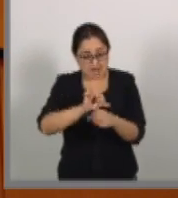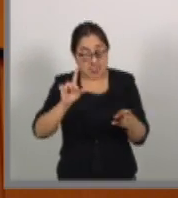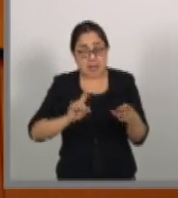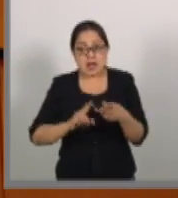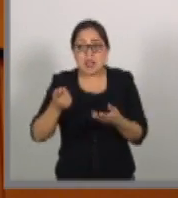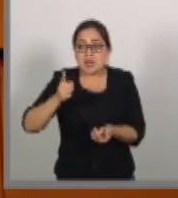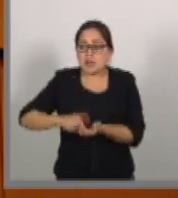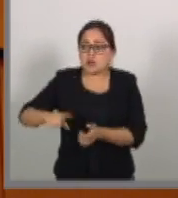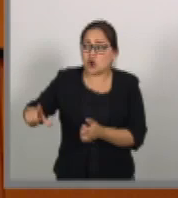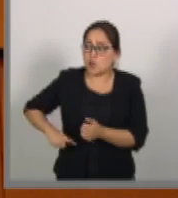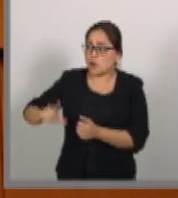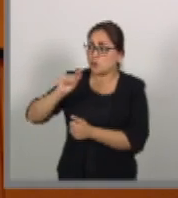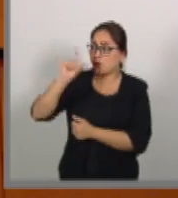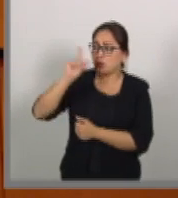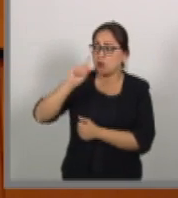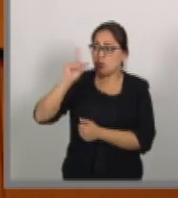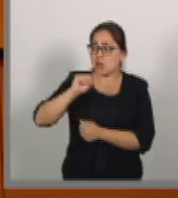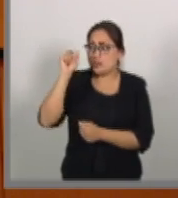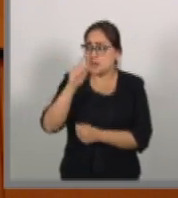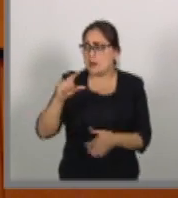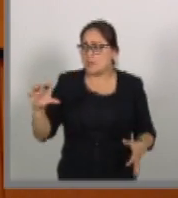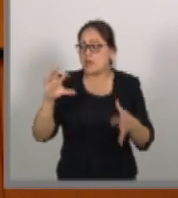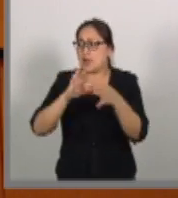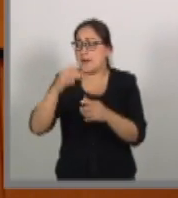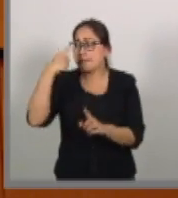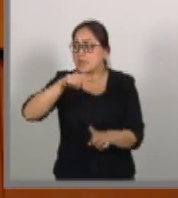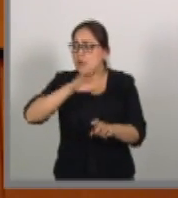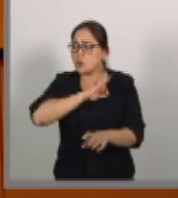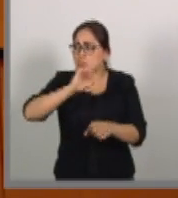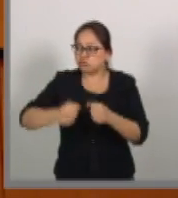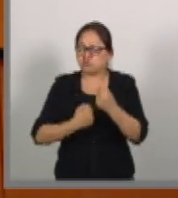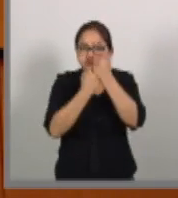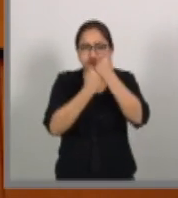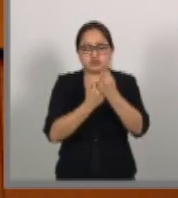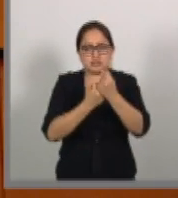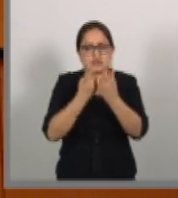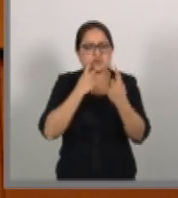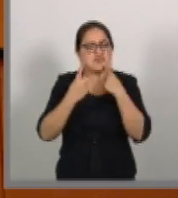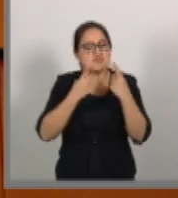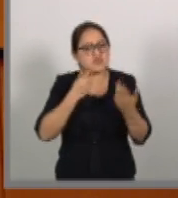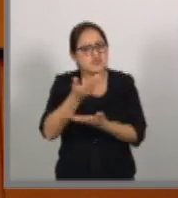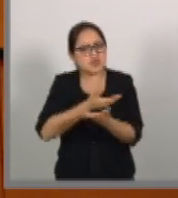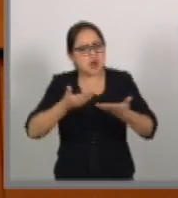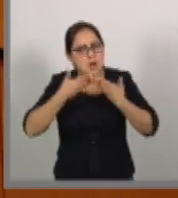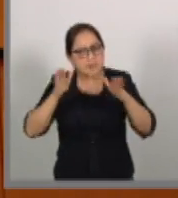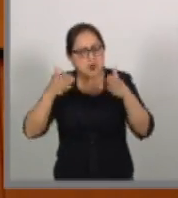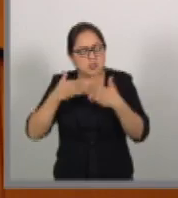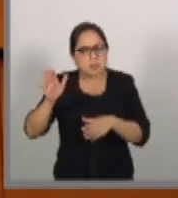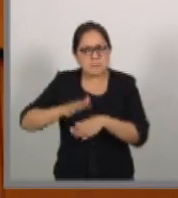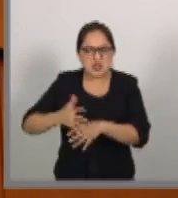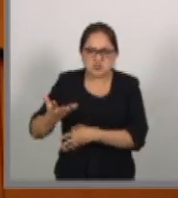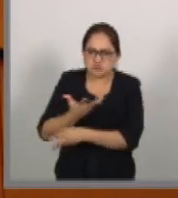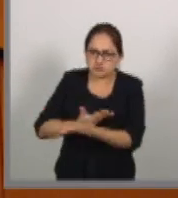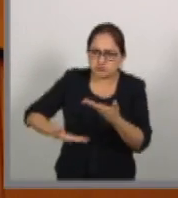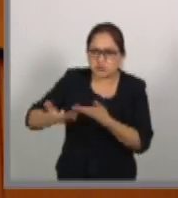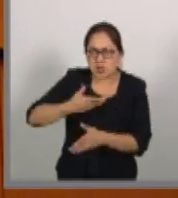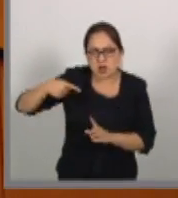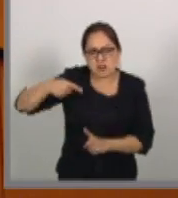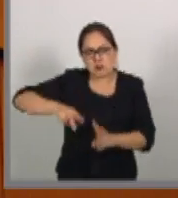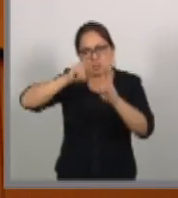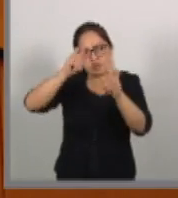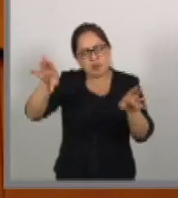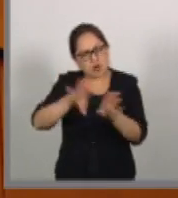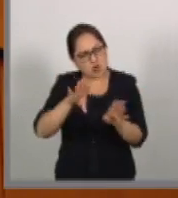funcionarios del gobierno federal a fin de sostener un diálogo abierto y constructivo en torno a los